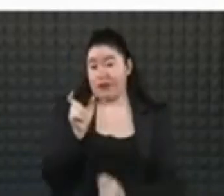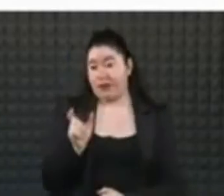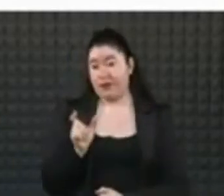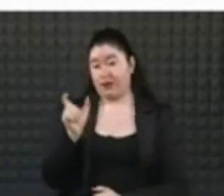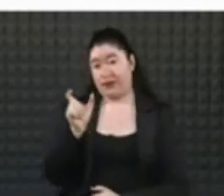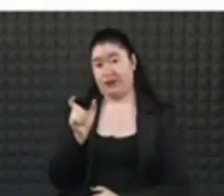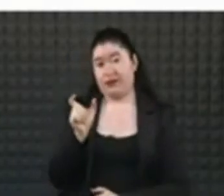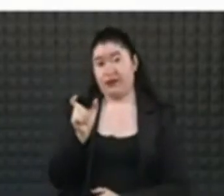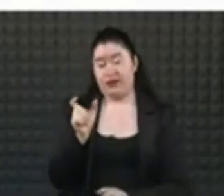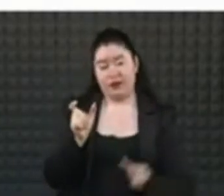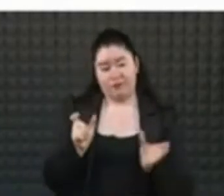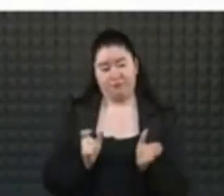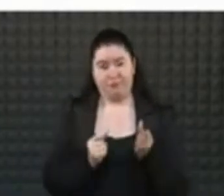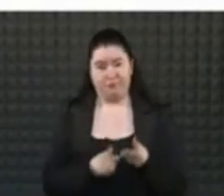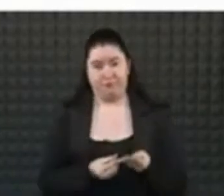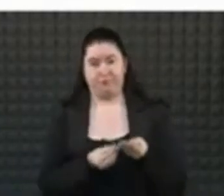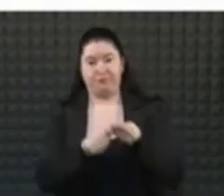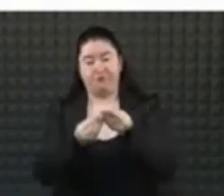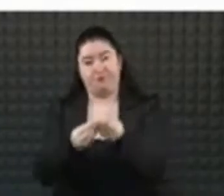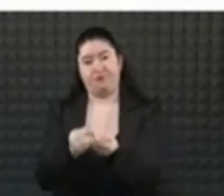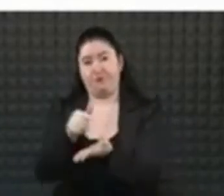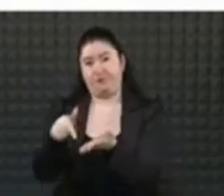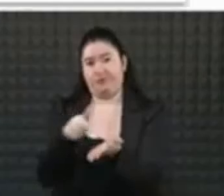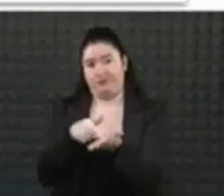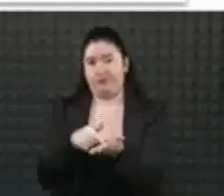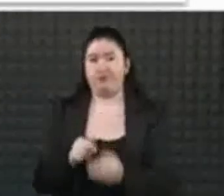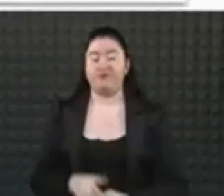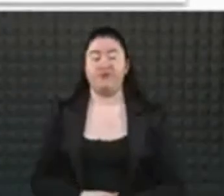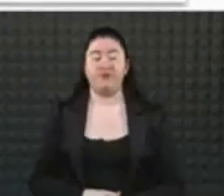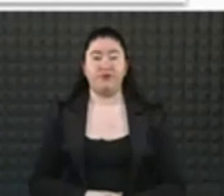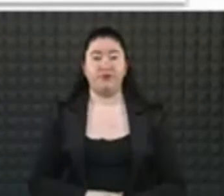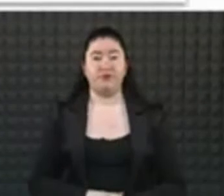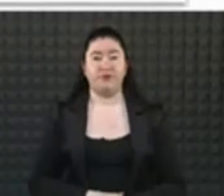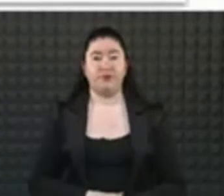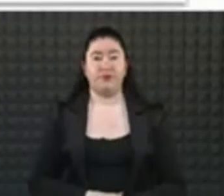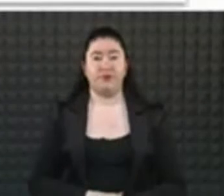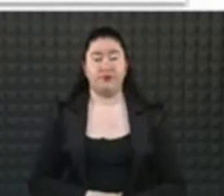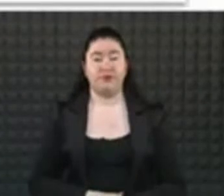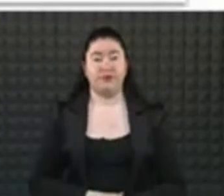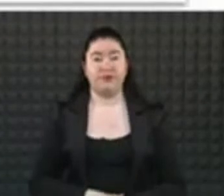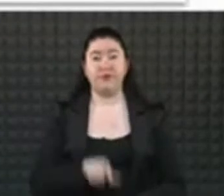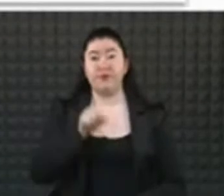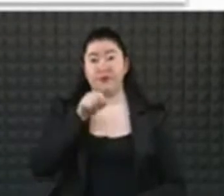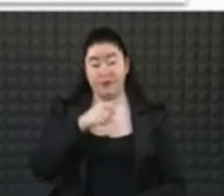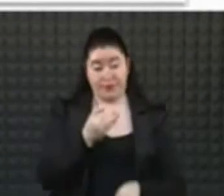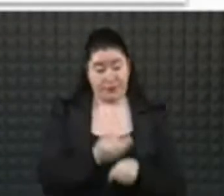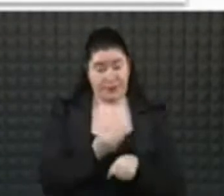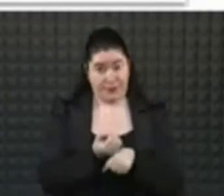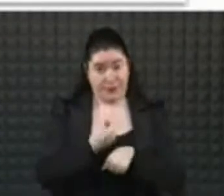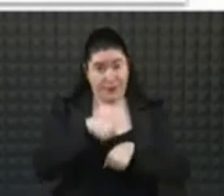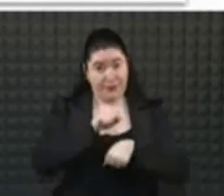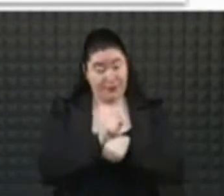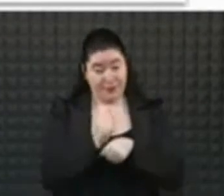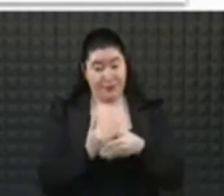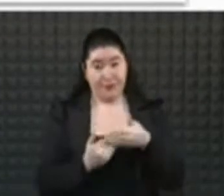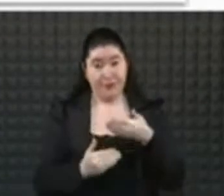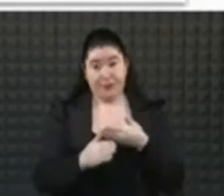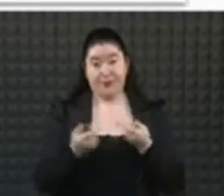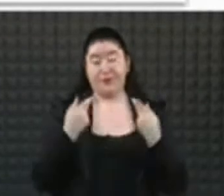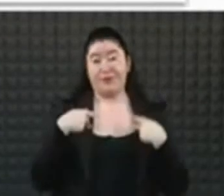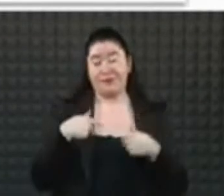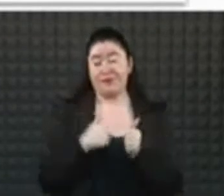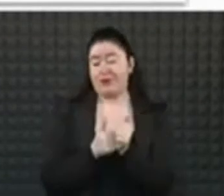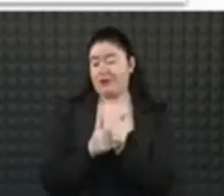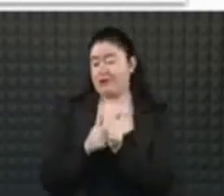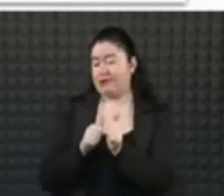unidad que nos corresponda. Siguiente. También esta semana seguimos con el programa para atender rezagos.